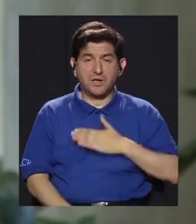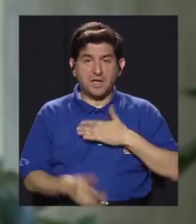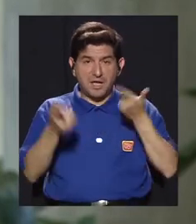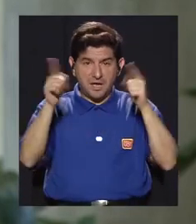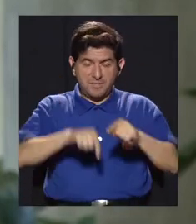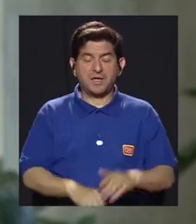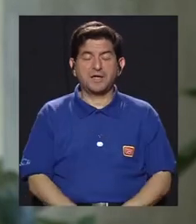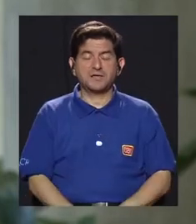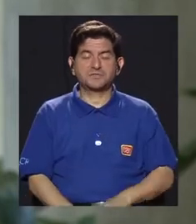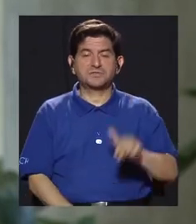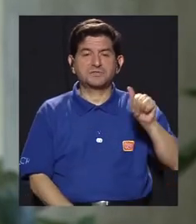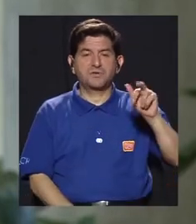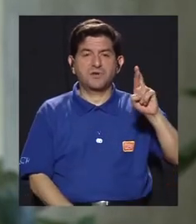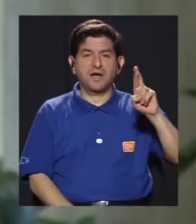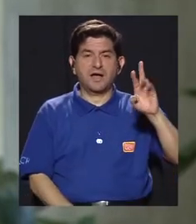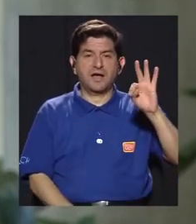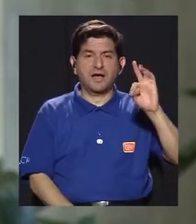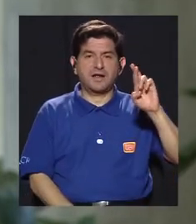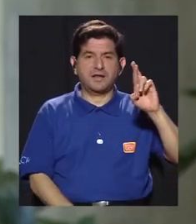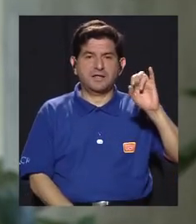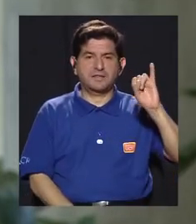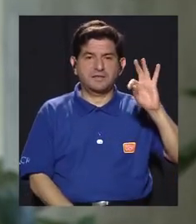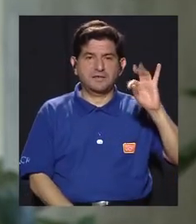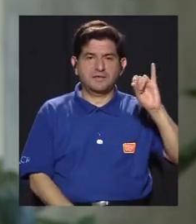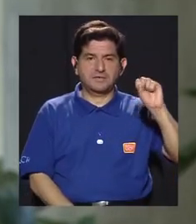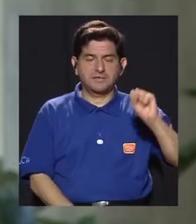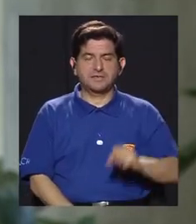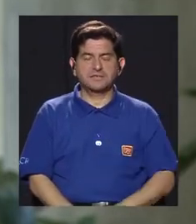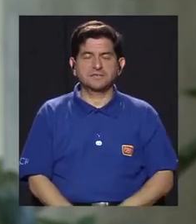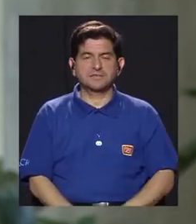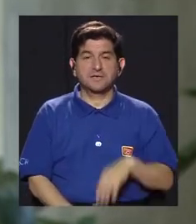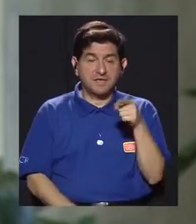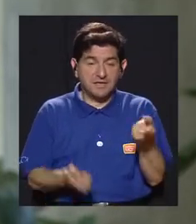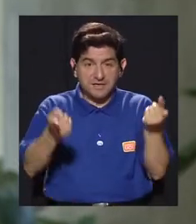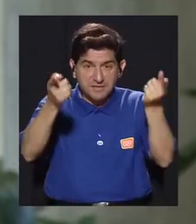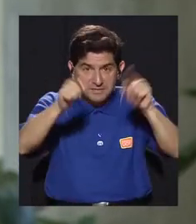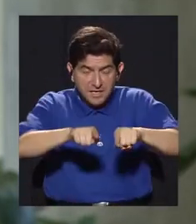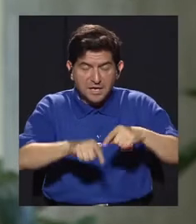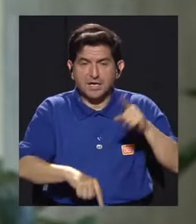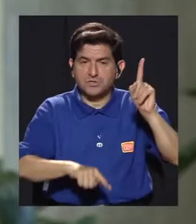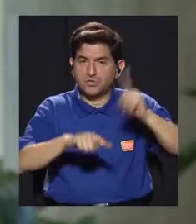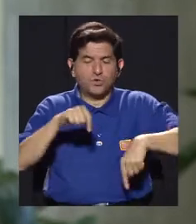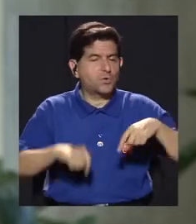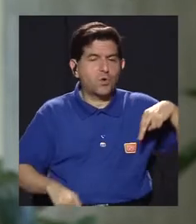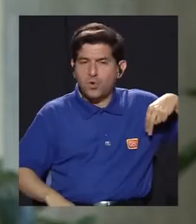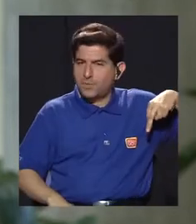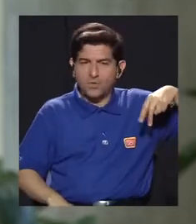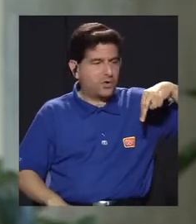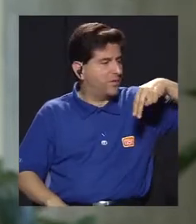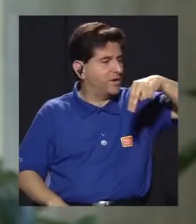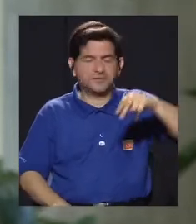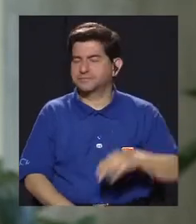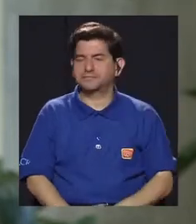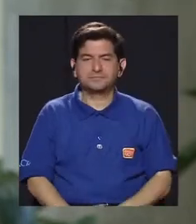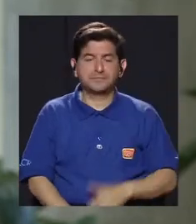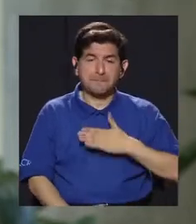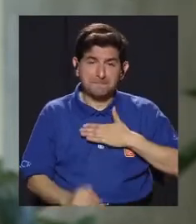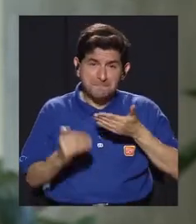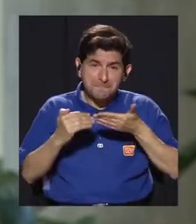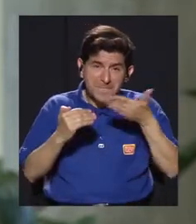Mi enfermedad era atritis reumatoidea. En ese tiempo no podía caminar,